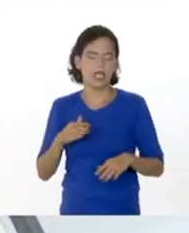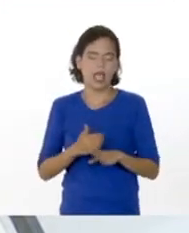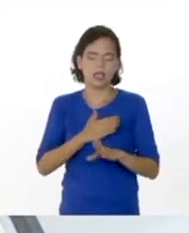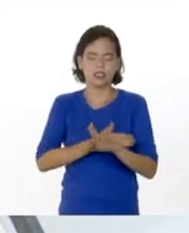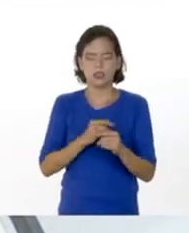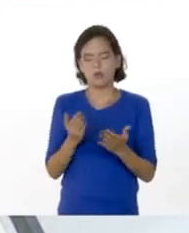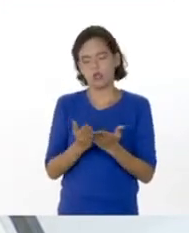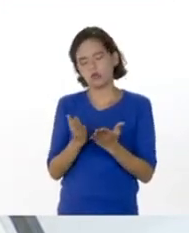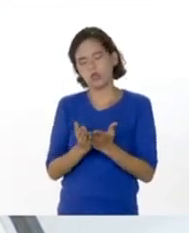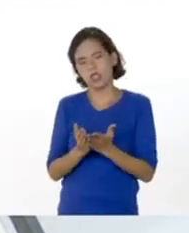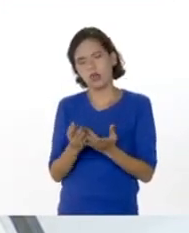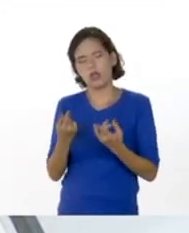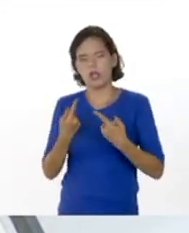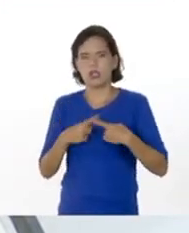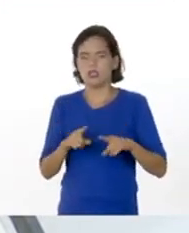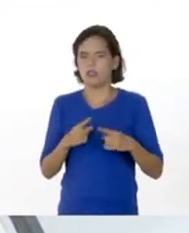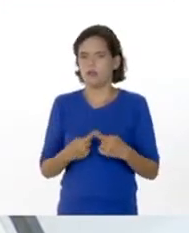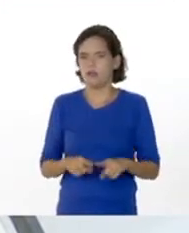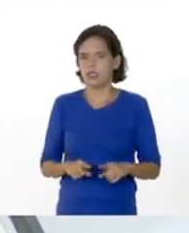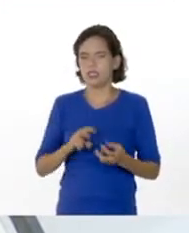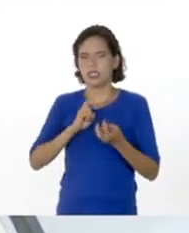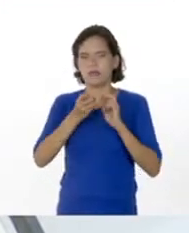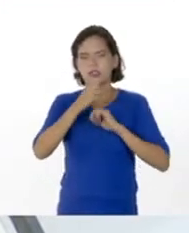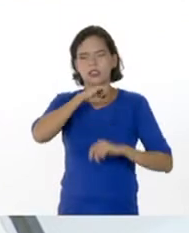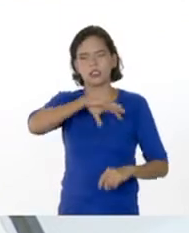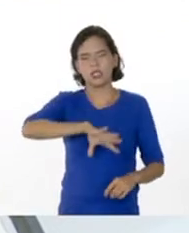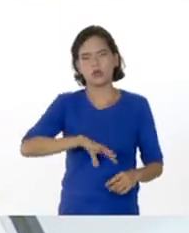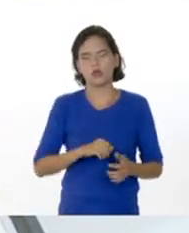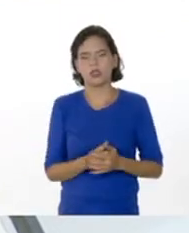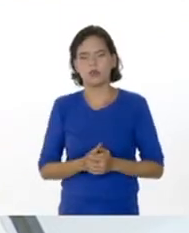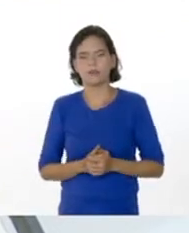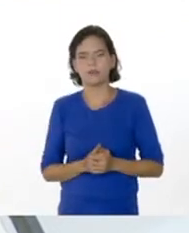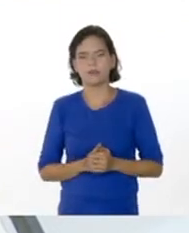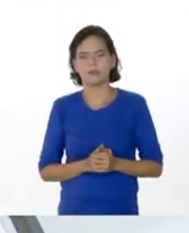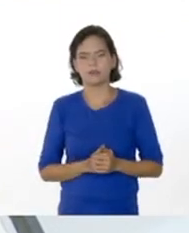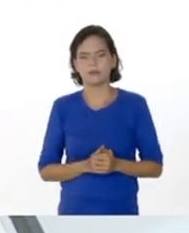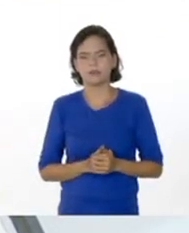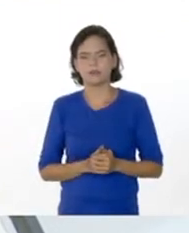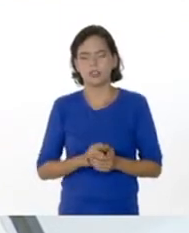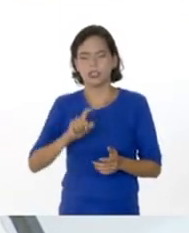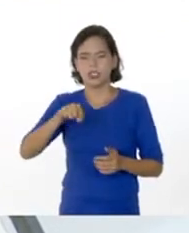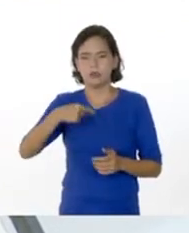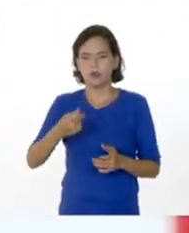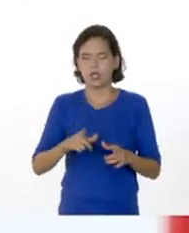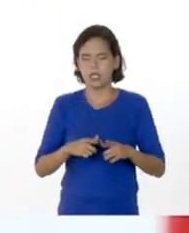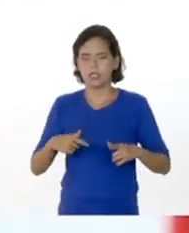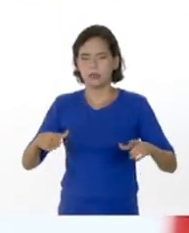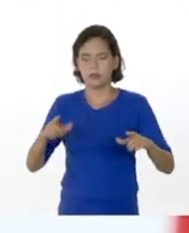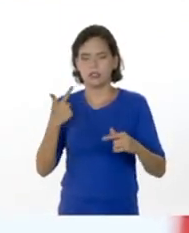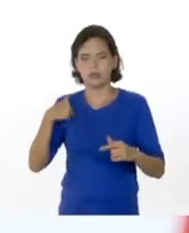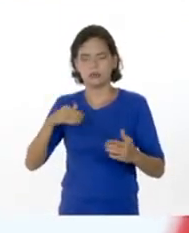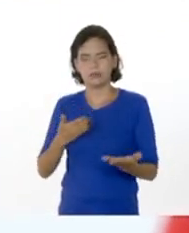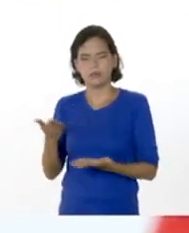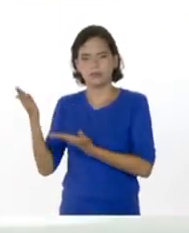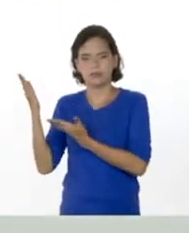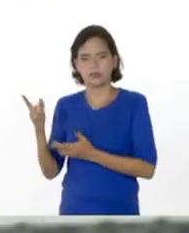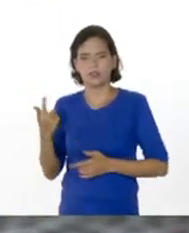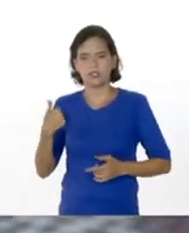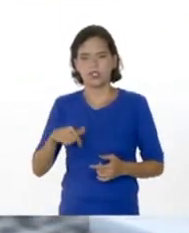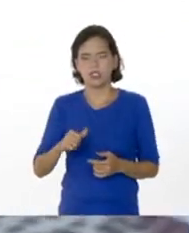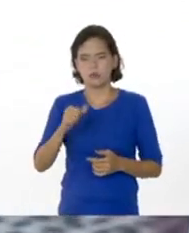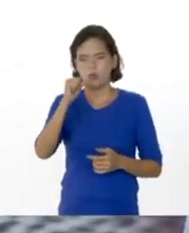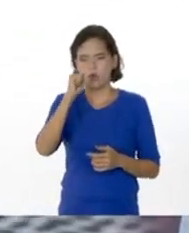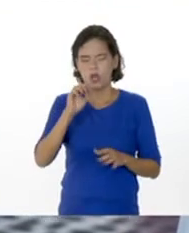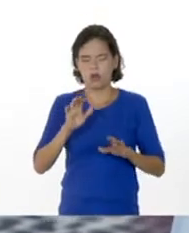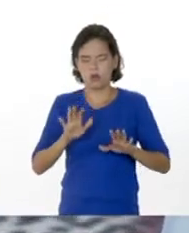ya hemos estudiado en los diferentes referentes teóricos, y luego, en este espacio que tenemos acá, tenemos un